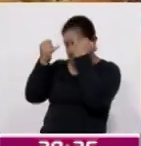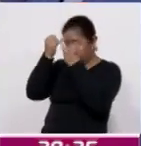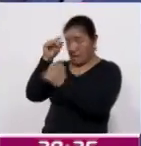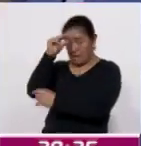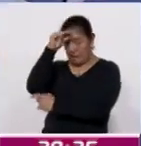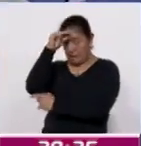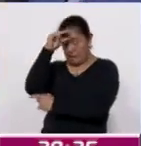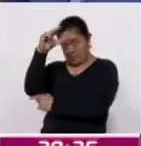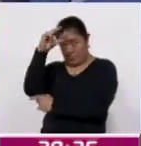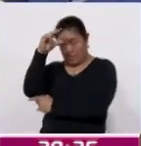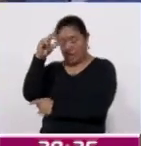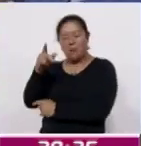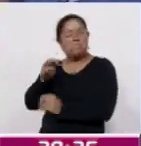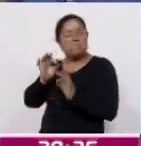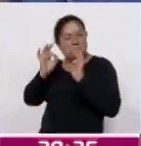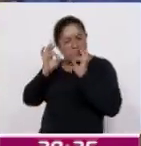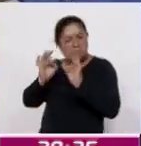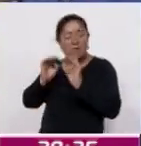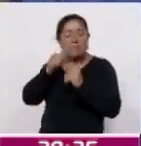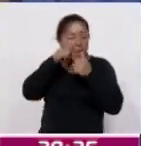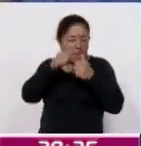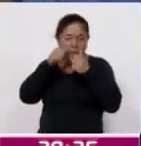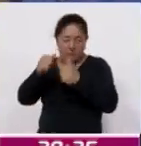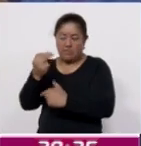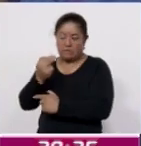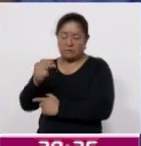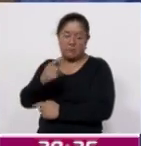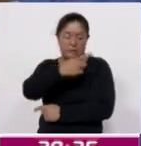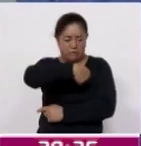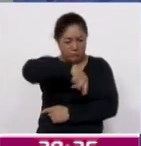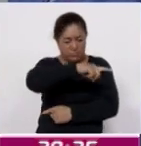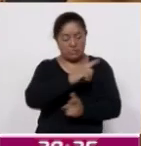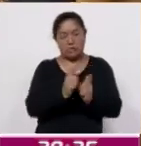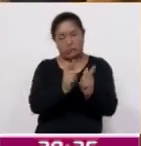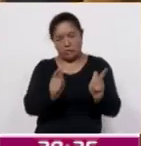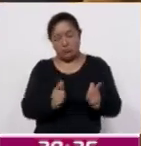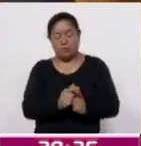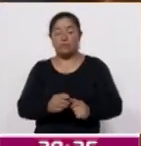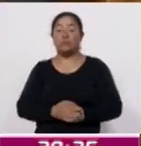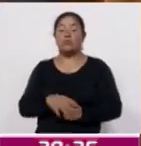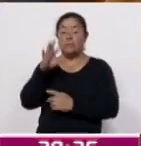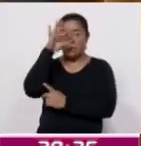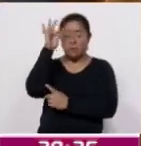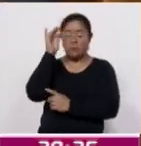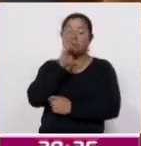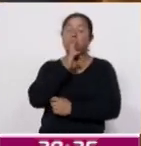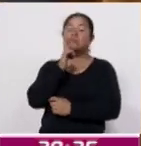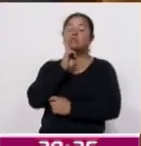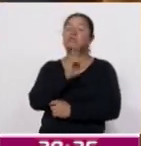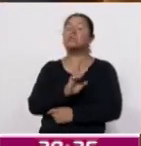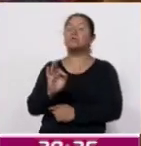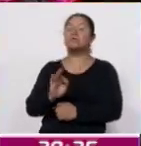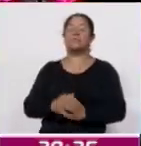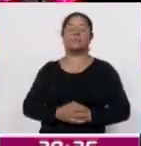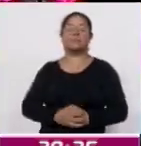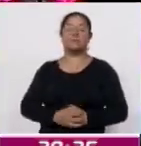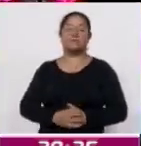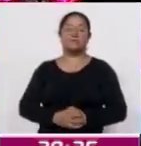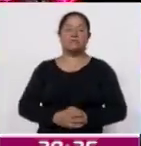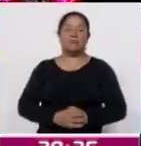inteligentes y eficaces para atender las necesidades de este grupo poblacional. Para Coracyt Noticias, Victoria Flores.